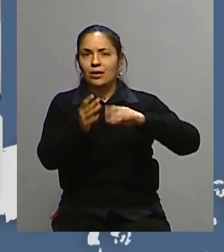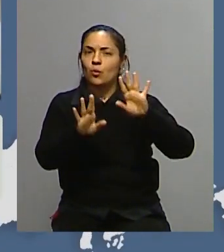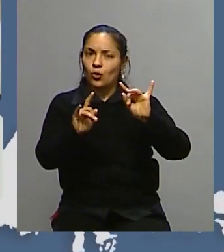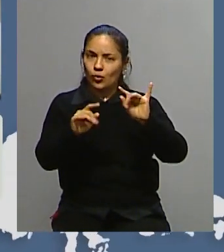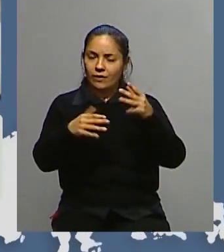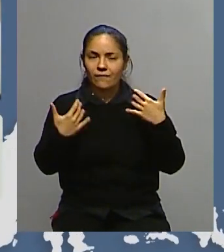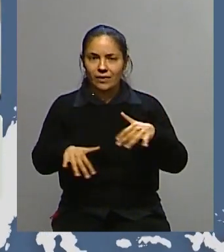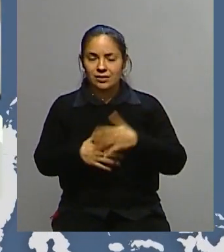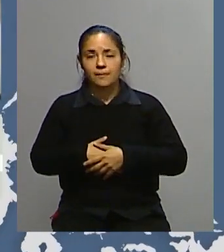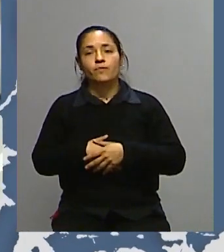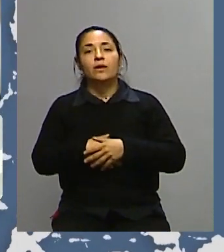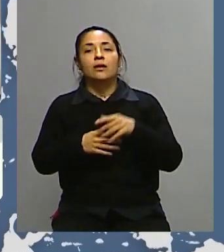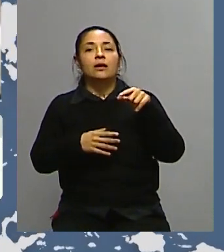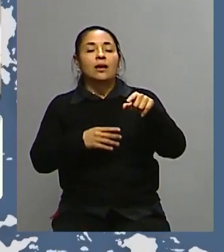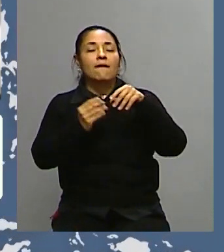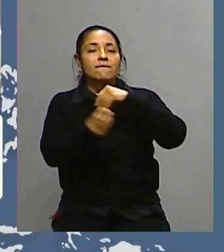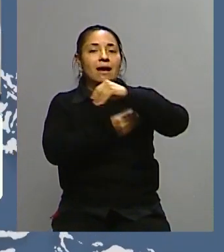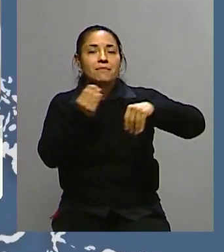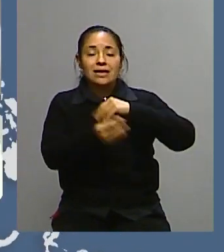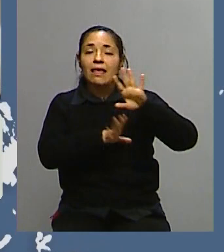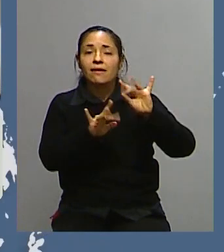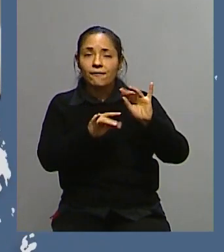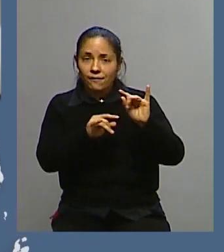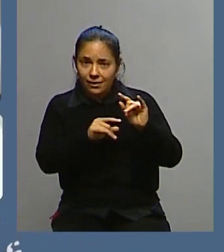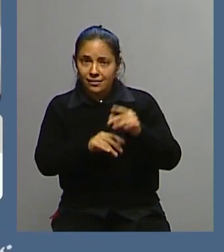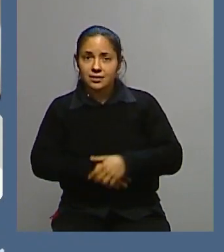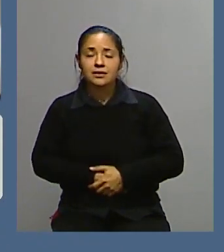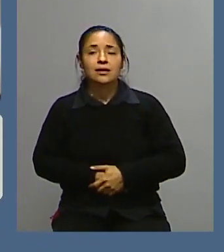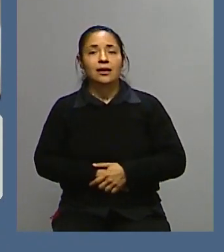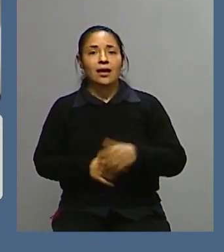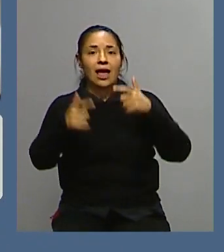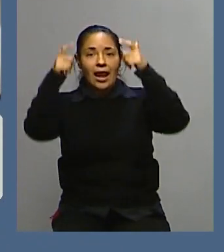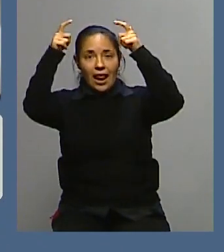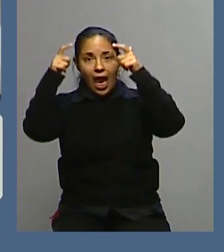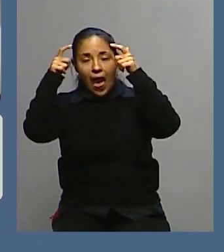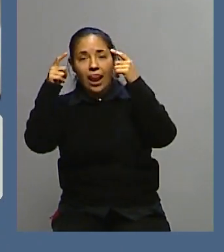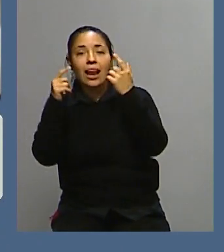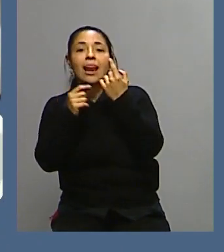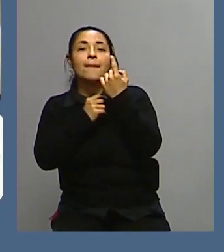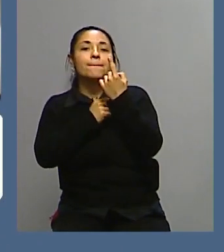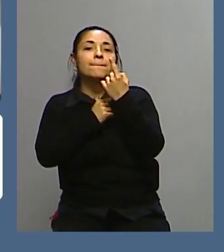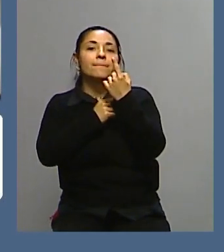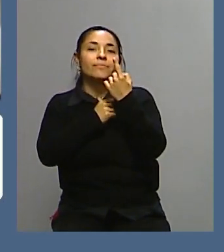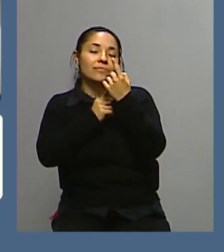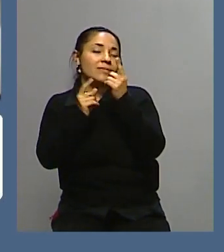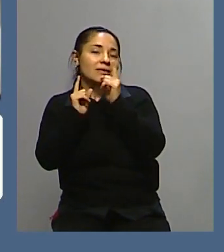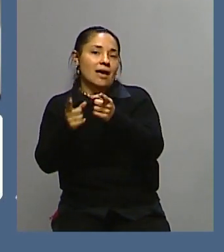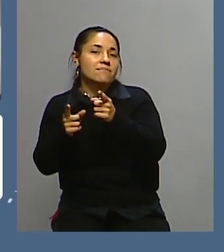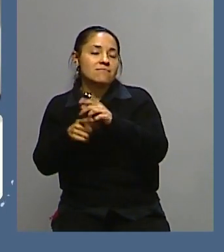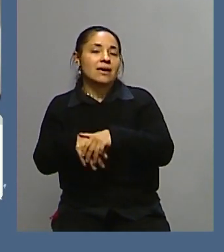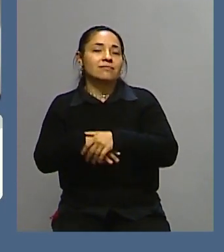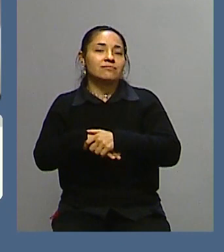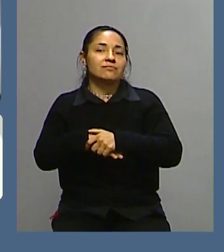bueno, si bien es complicada, digamos que es una familia real, pero no de la realeza. Una familia que tiene que ver con,